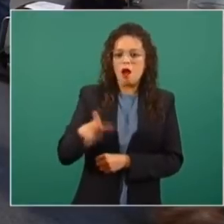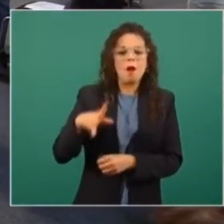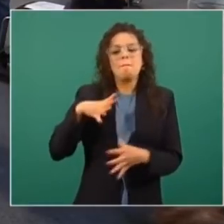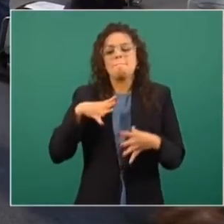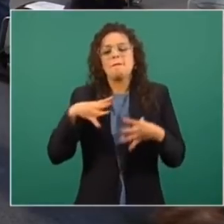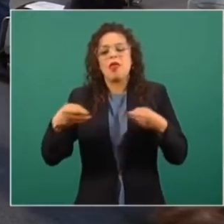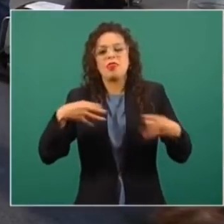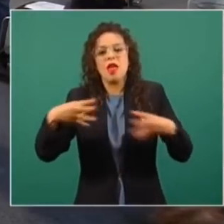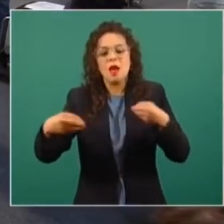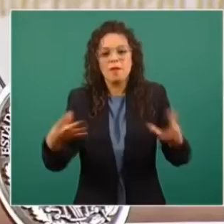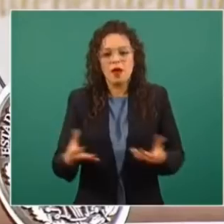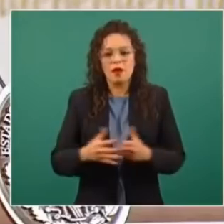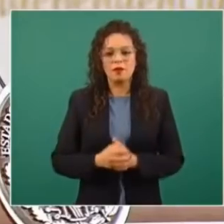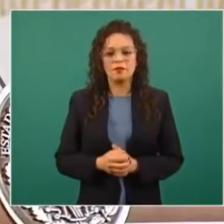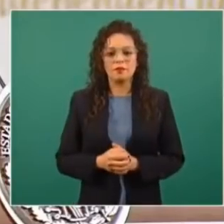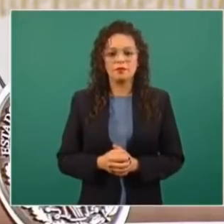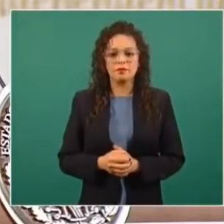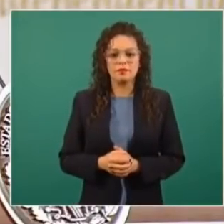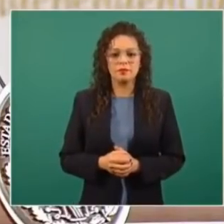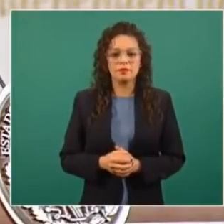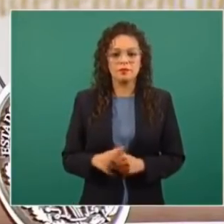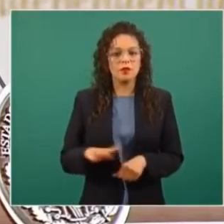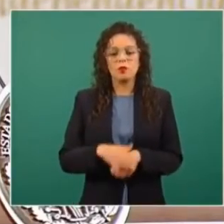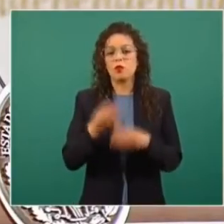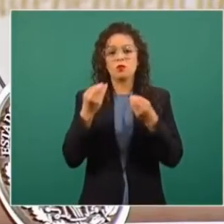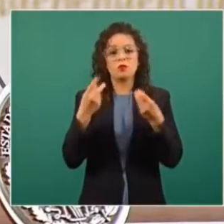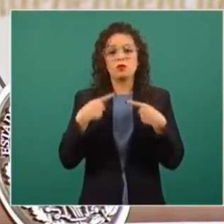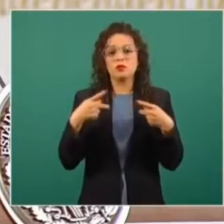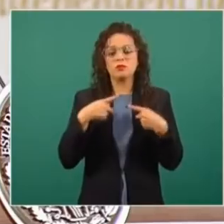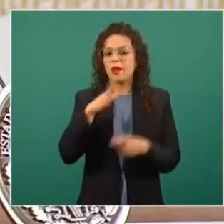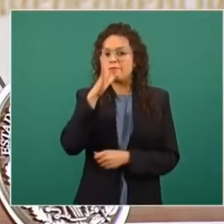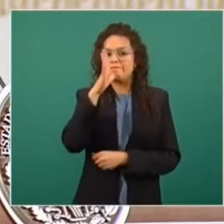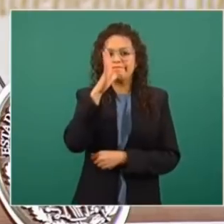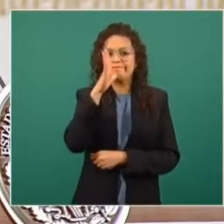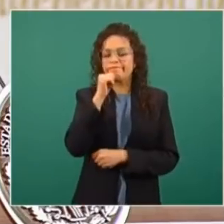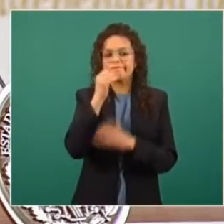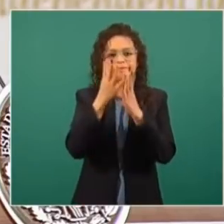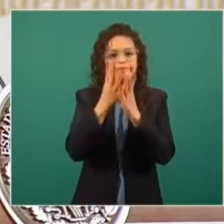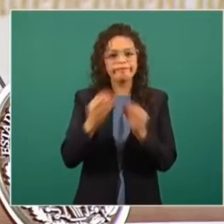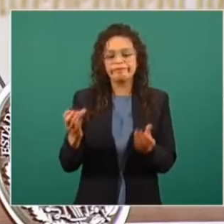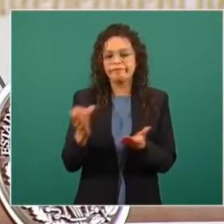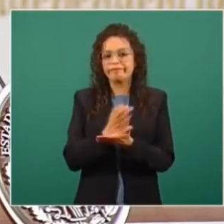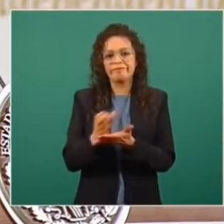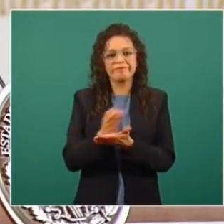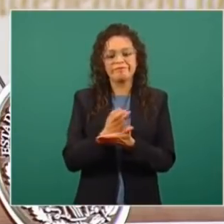porque muchos no pudieron salir adelante. Nunca.